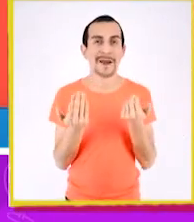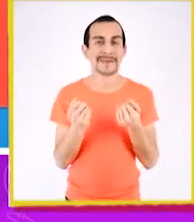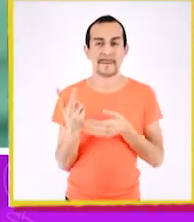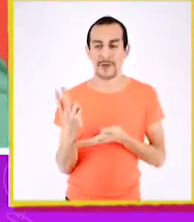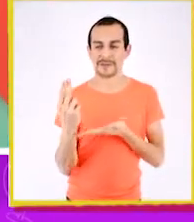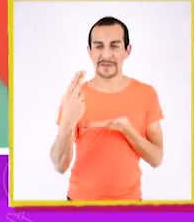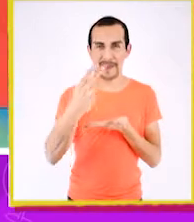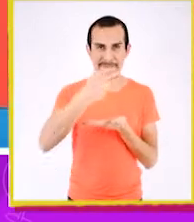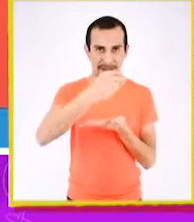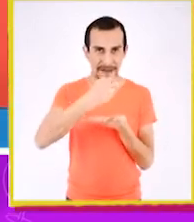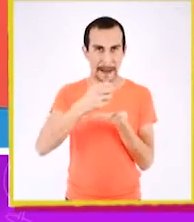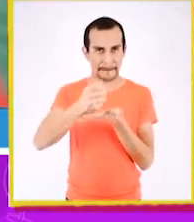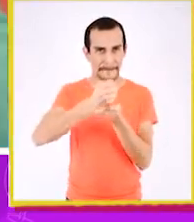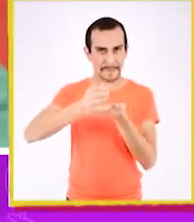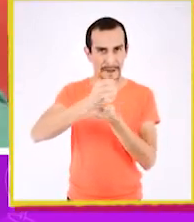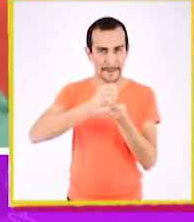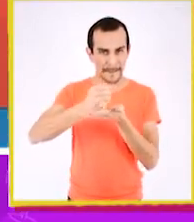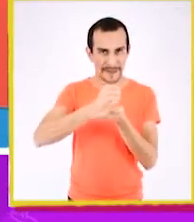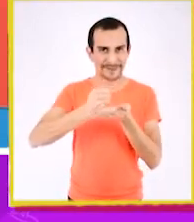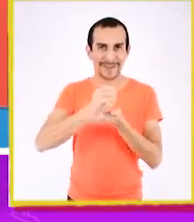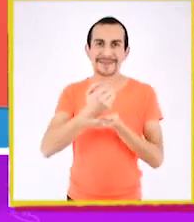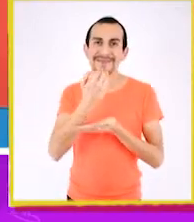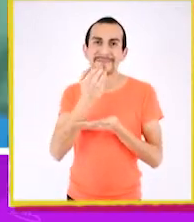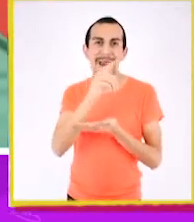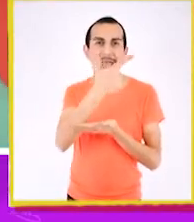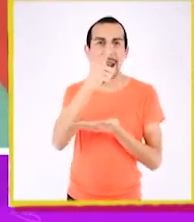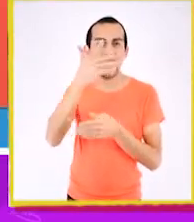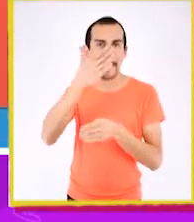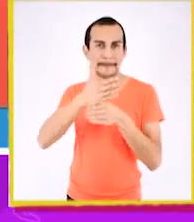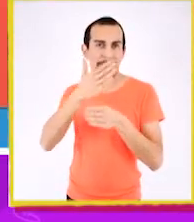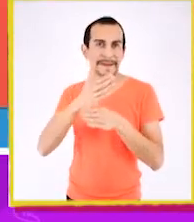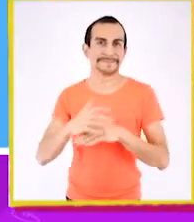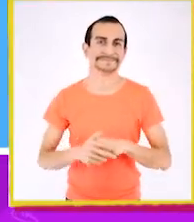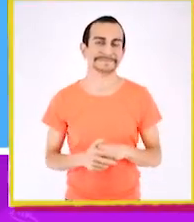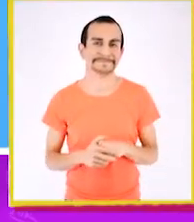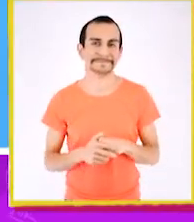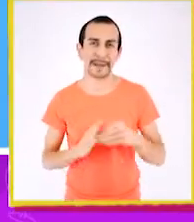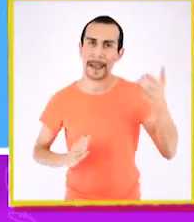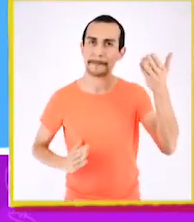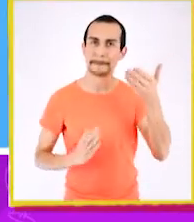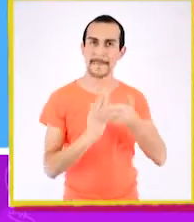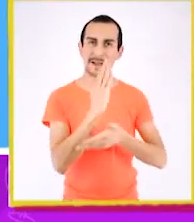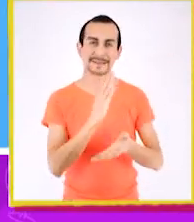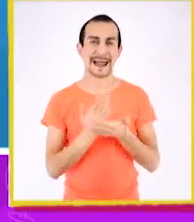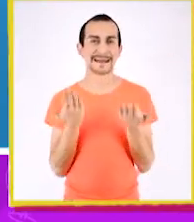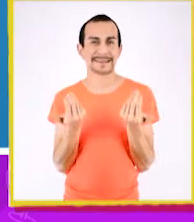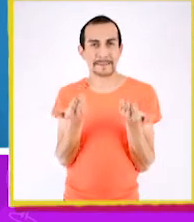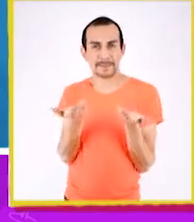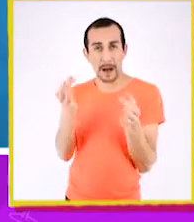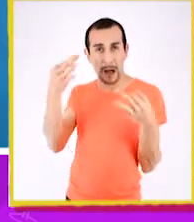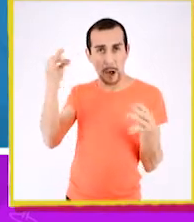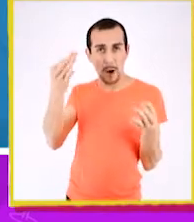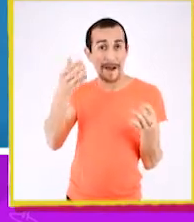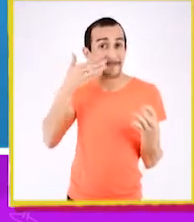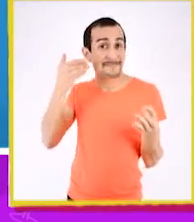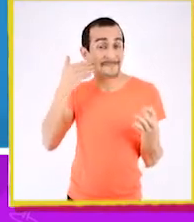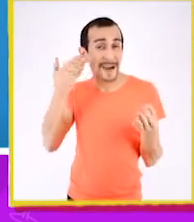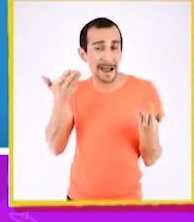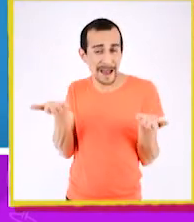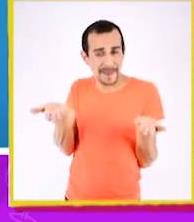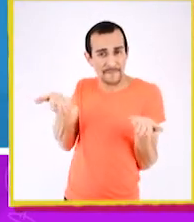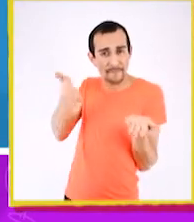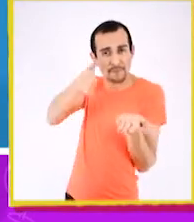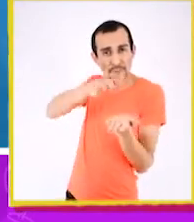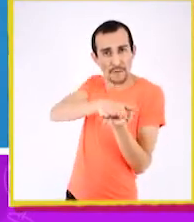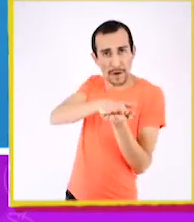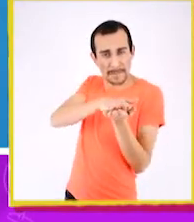necesitaremos tijeras, pegamento en barra y lapismina. Para comenzar, tenemos que doblar la hoja blanca